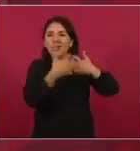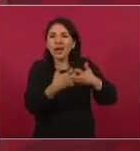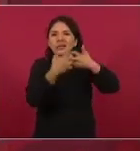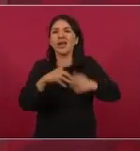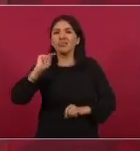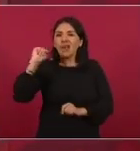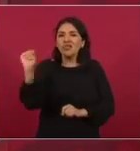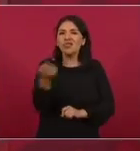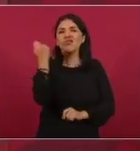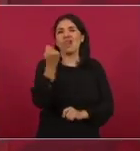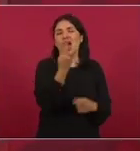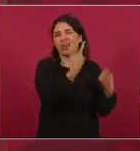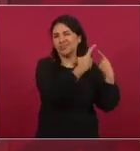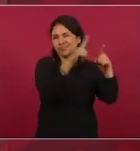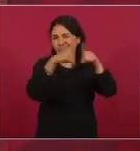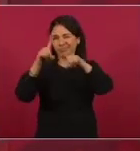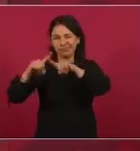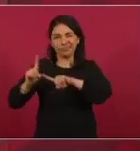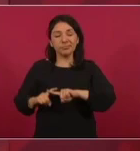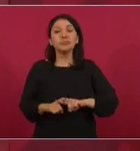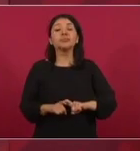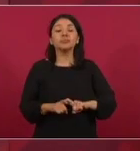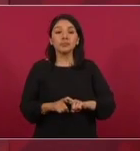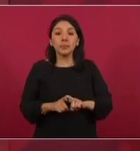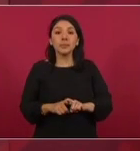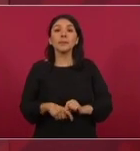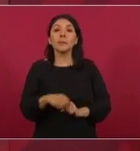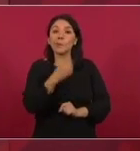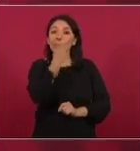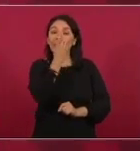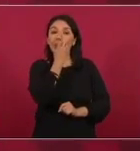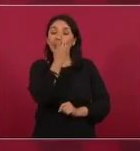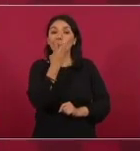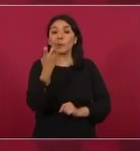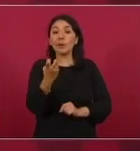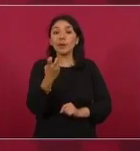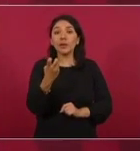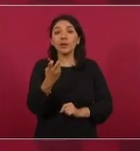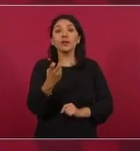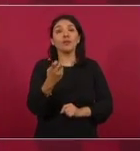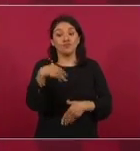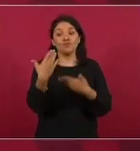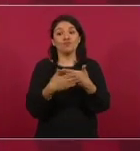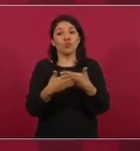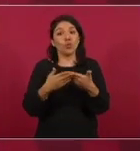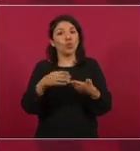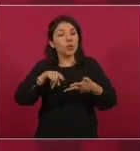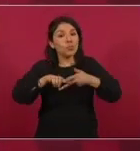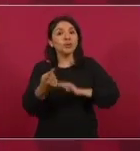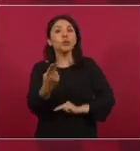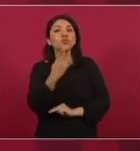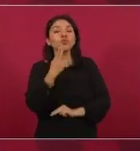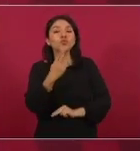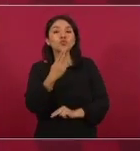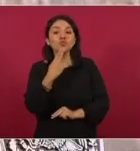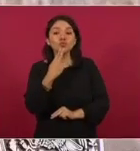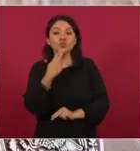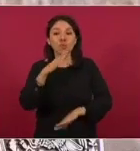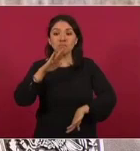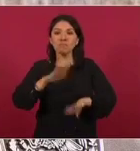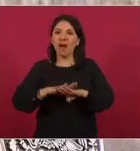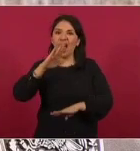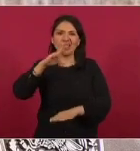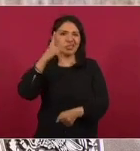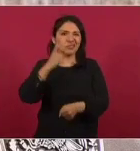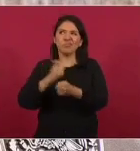que se va a emplear en el